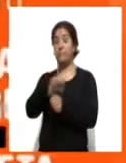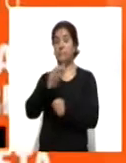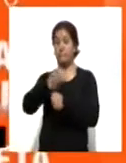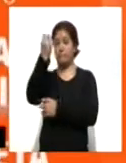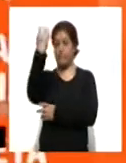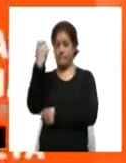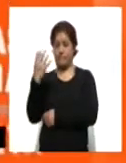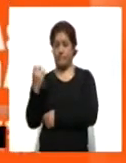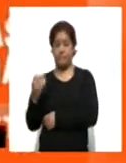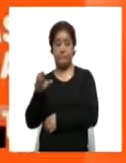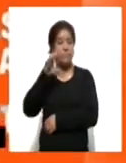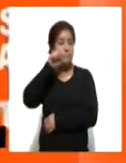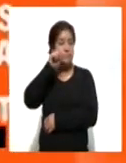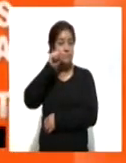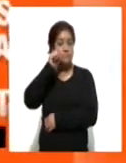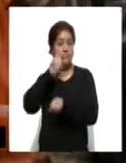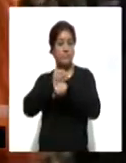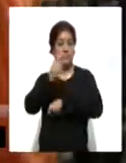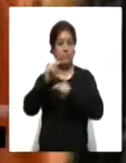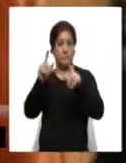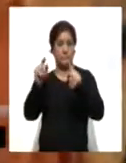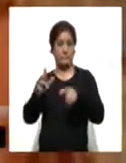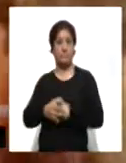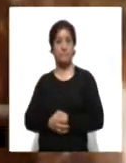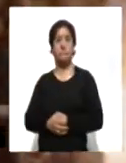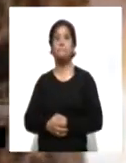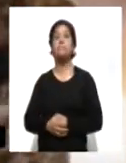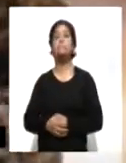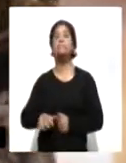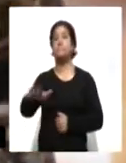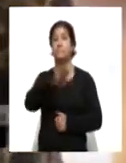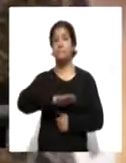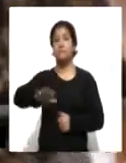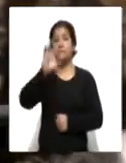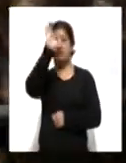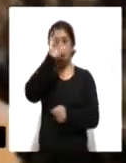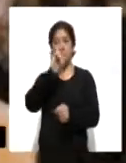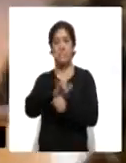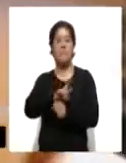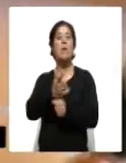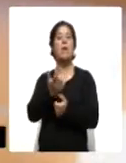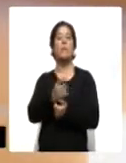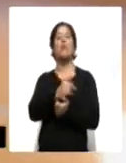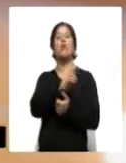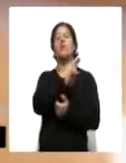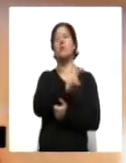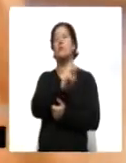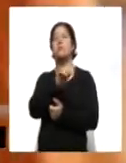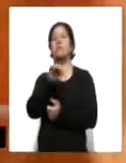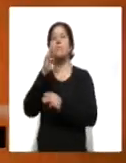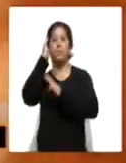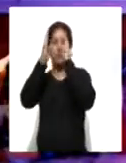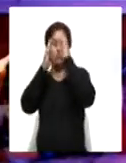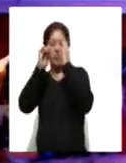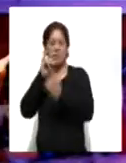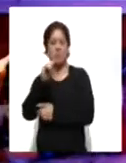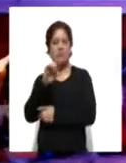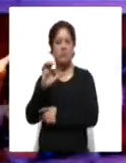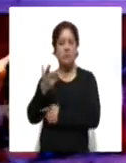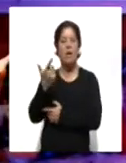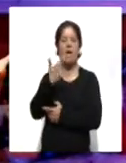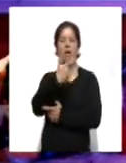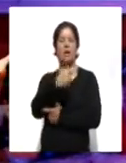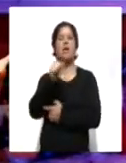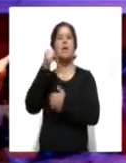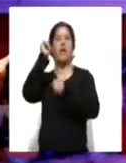semáforo epidemiológico del gobierno federal, los espacios culturales como la Red de Museos ITC, la Fonoteca del Estado, la Galería de